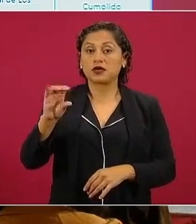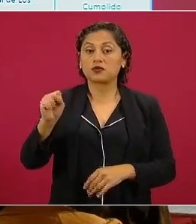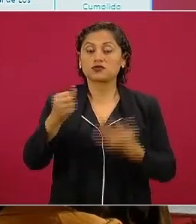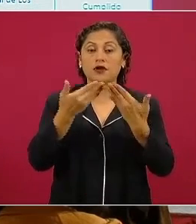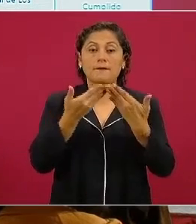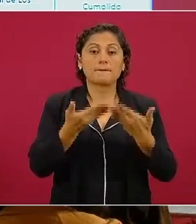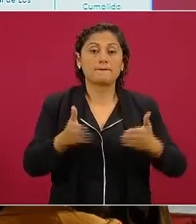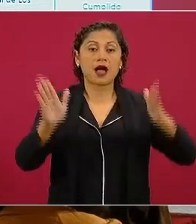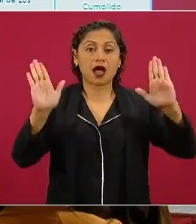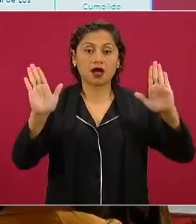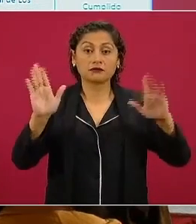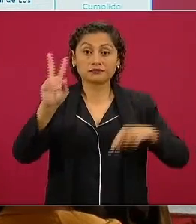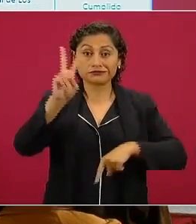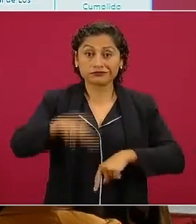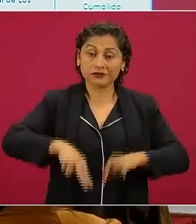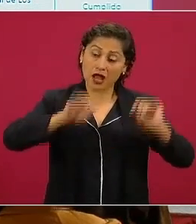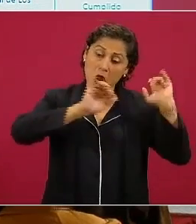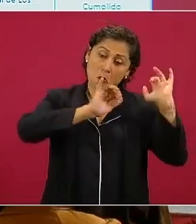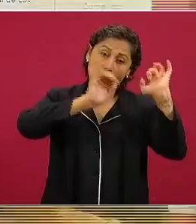y ahora